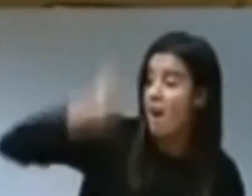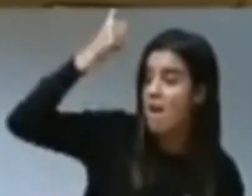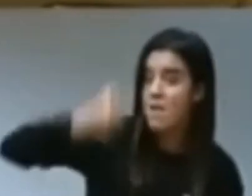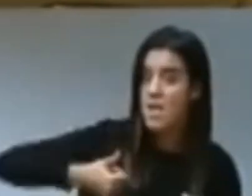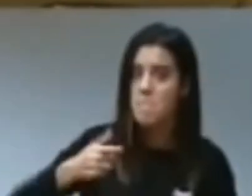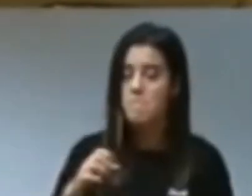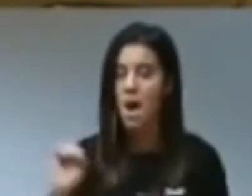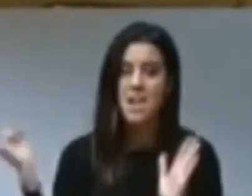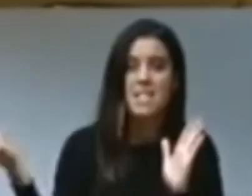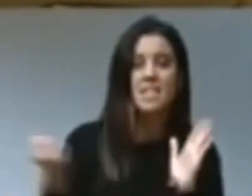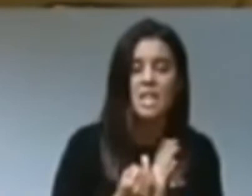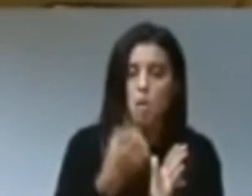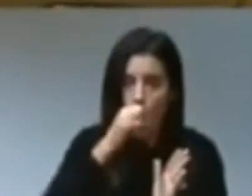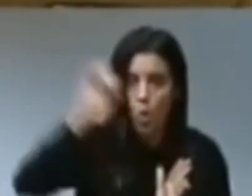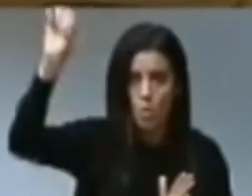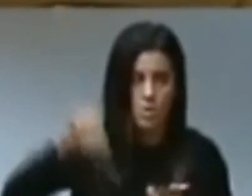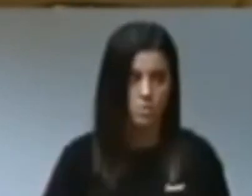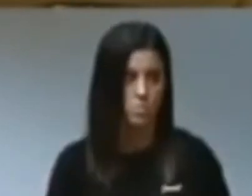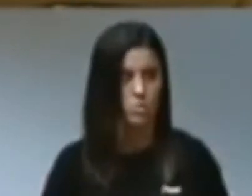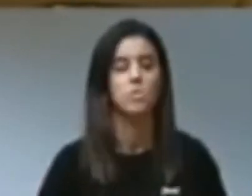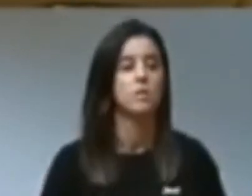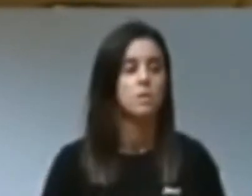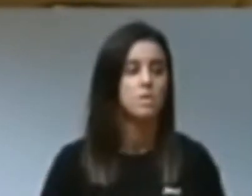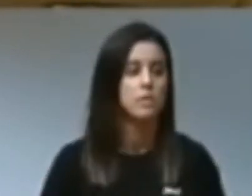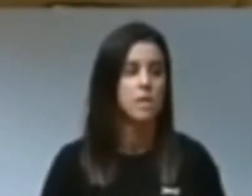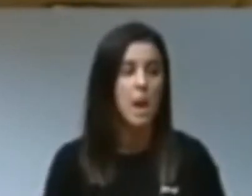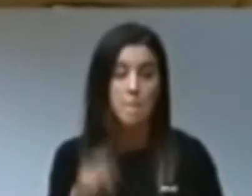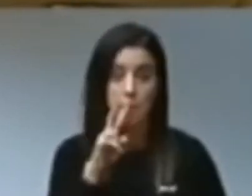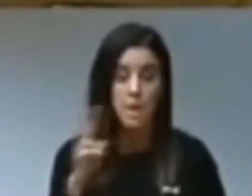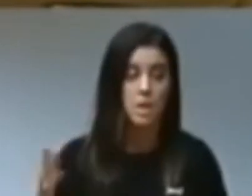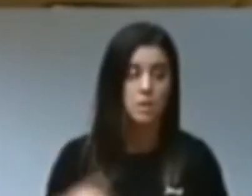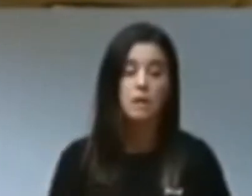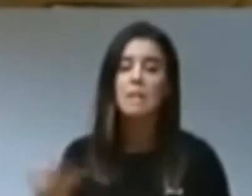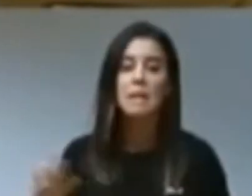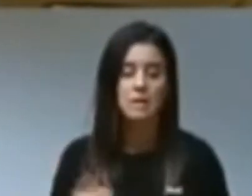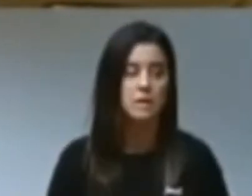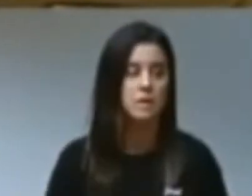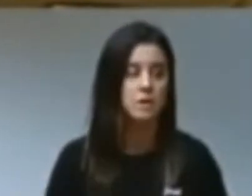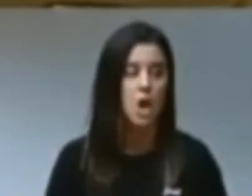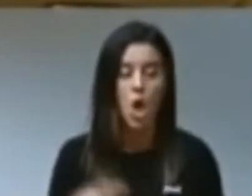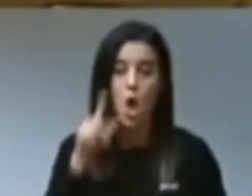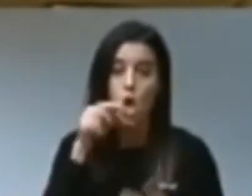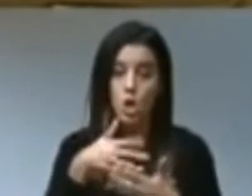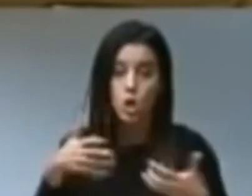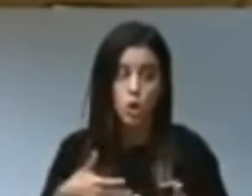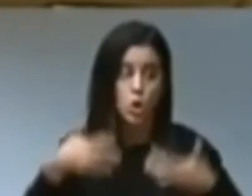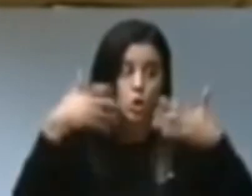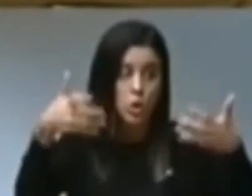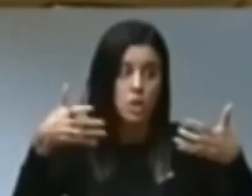¿Ha visto algún partido de esta Cámara tuitear a favor del nazismo? No, ¿verdad? Mire esto. ¿Qué ve?